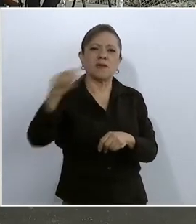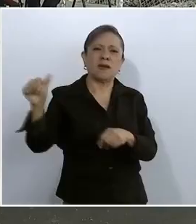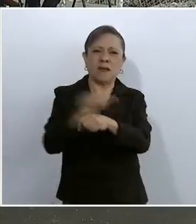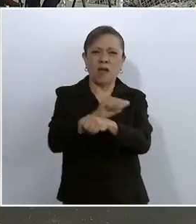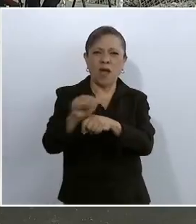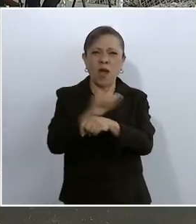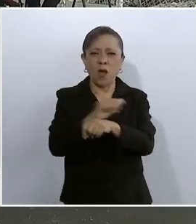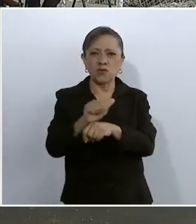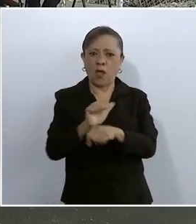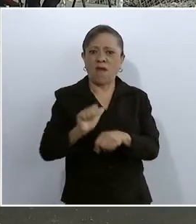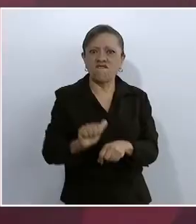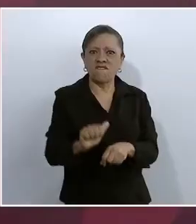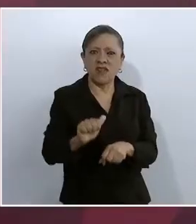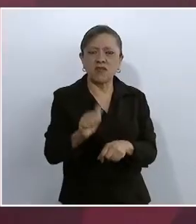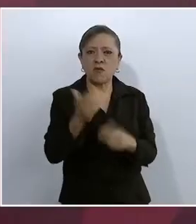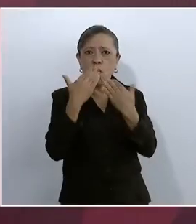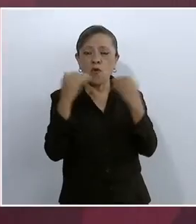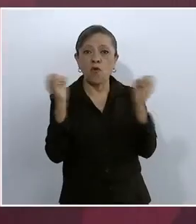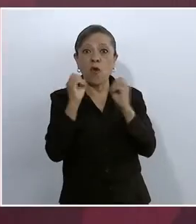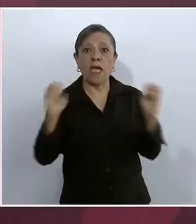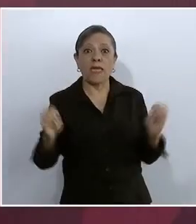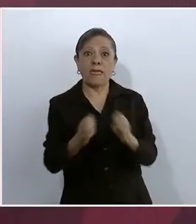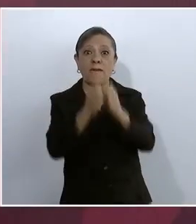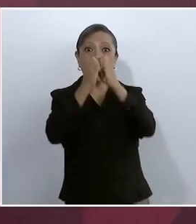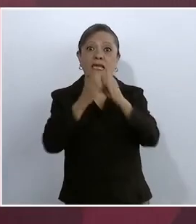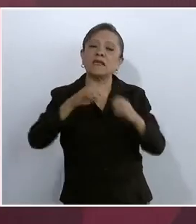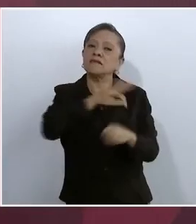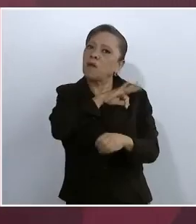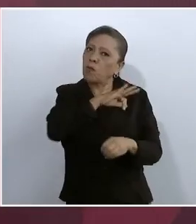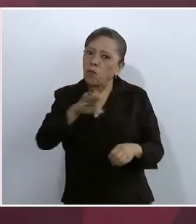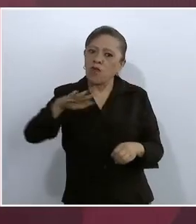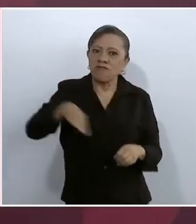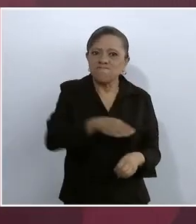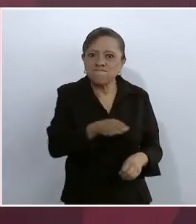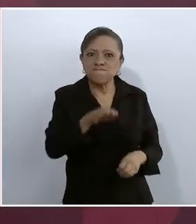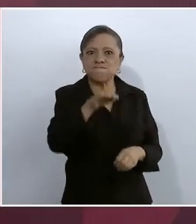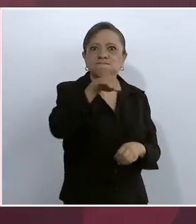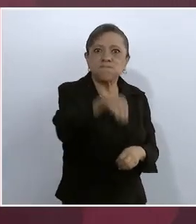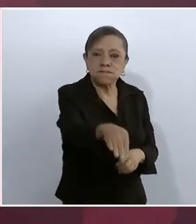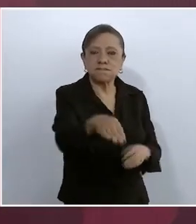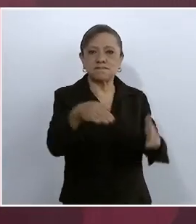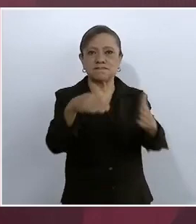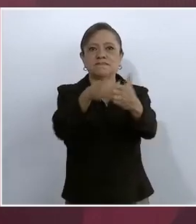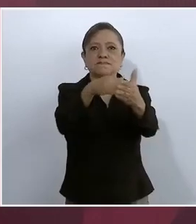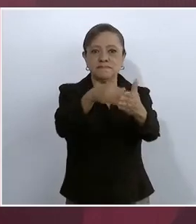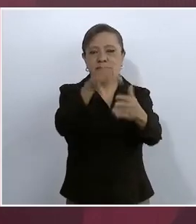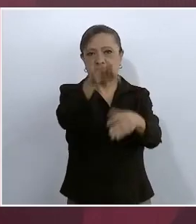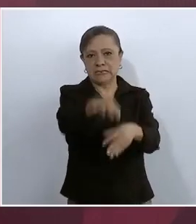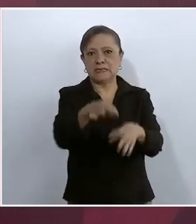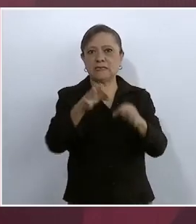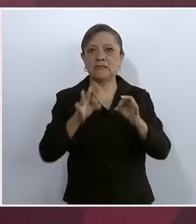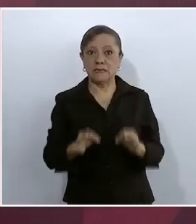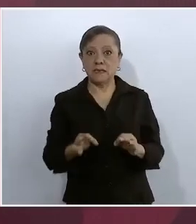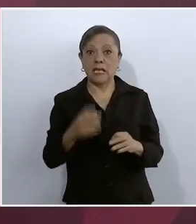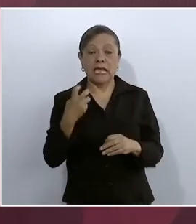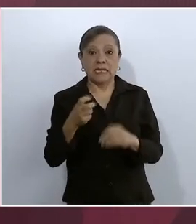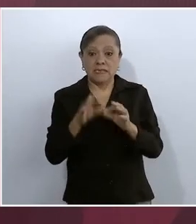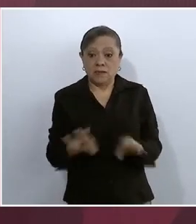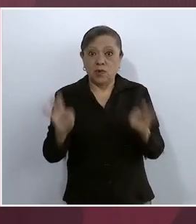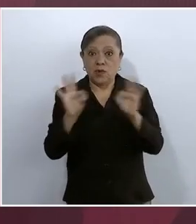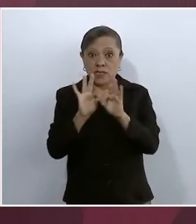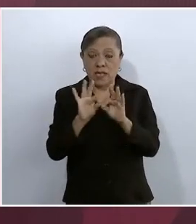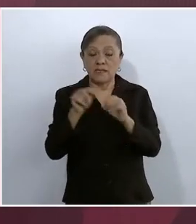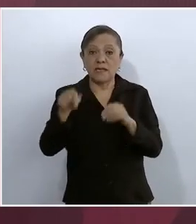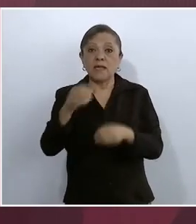frenos, aportando mayor seguridad a los usuarios que transiten por esta autopista. Es importante mencionar que con esta obra se